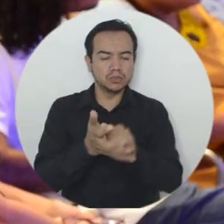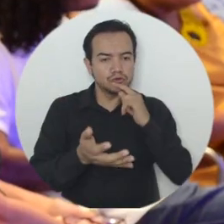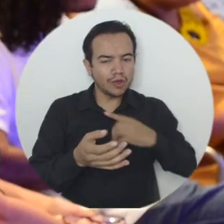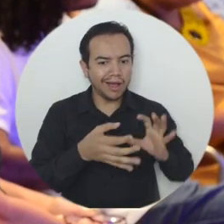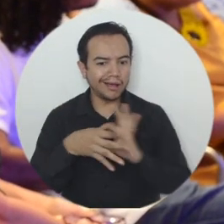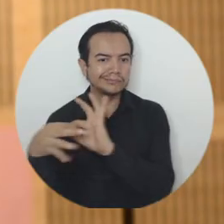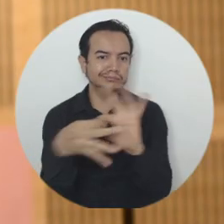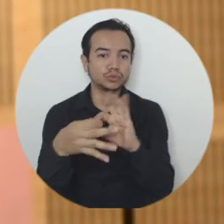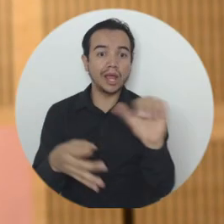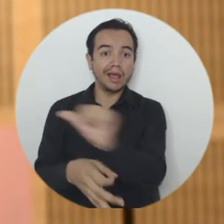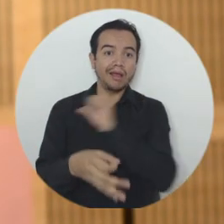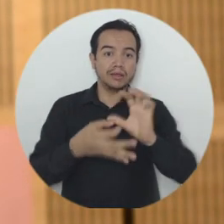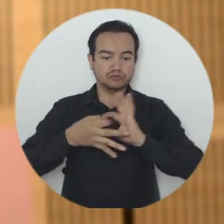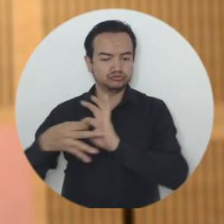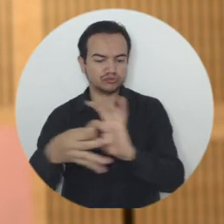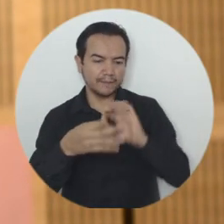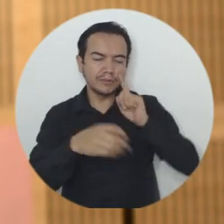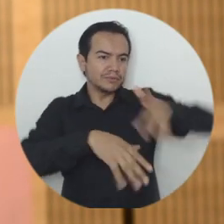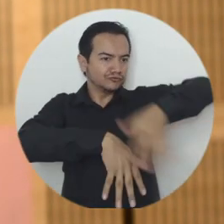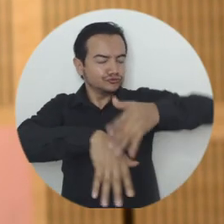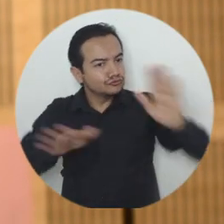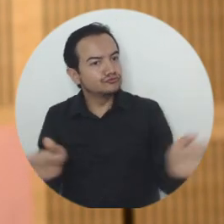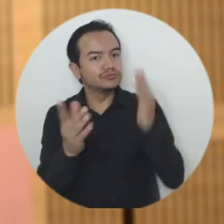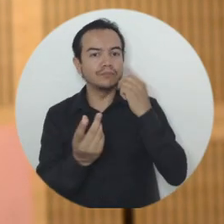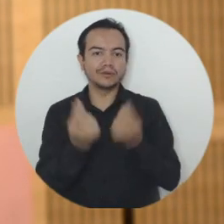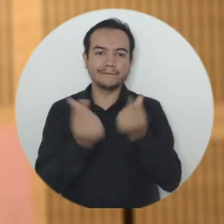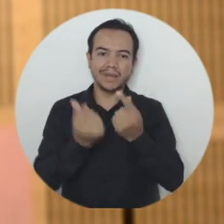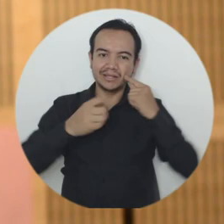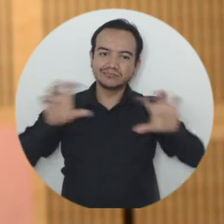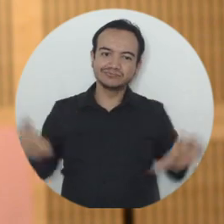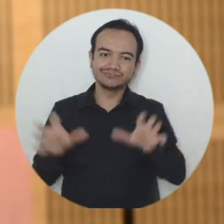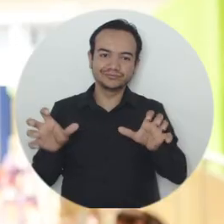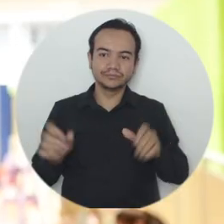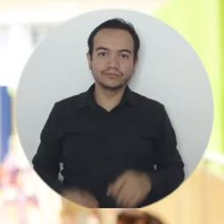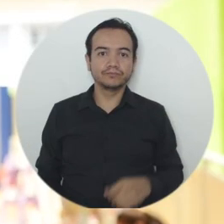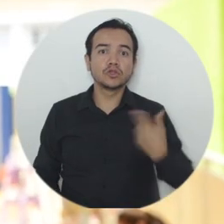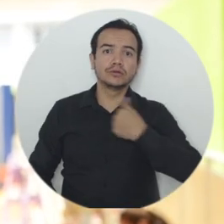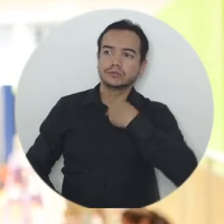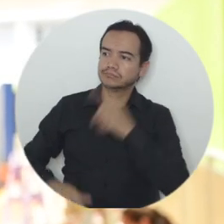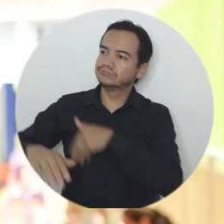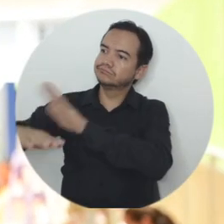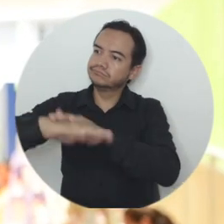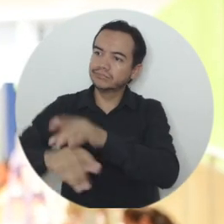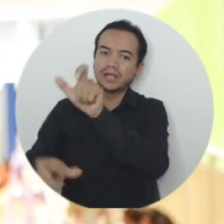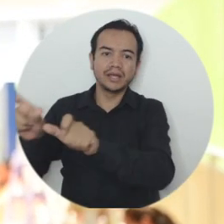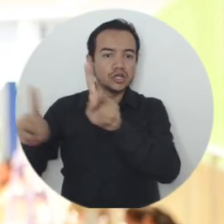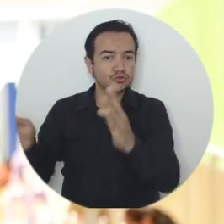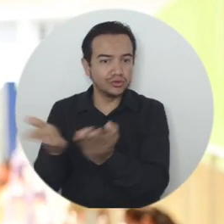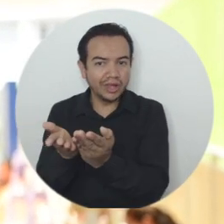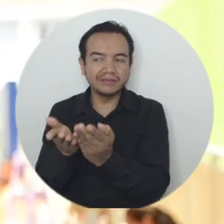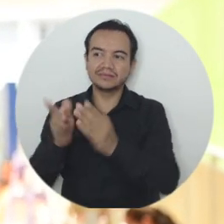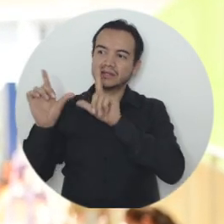mujeres y esto lo que permite es tejer lazos entre mujeres para fomentar dinámicas económicas. Estamos visibilizando a